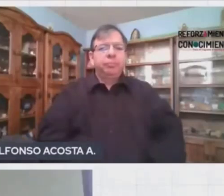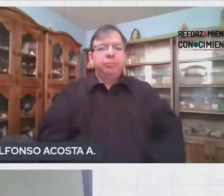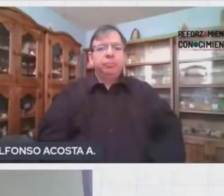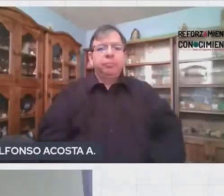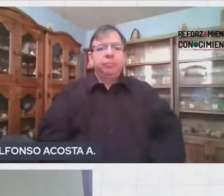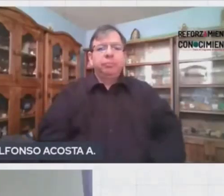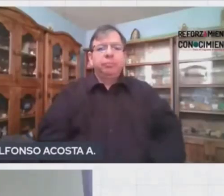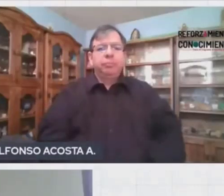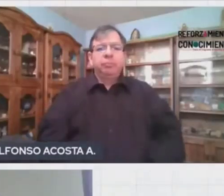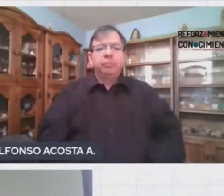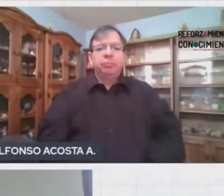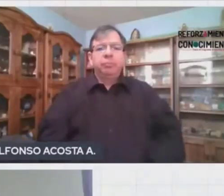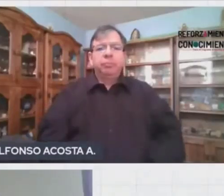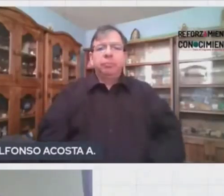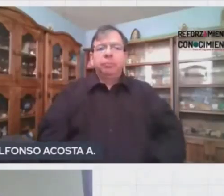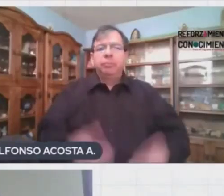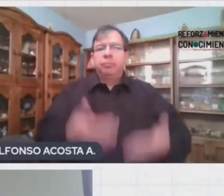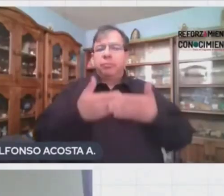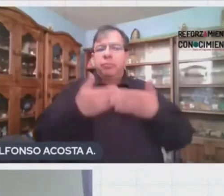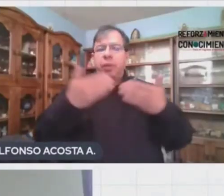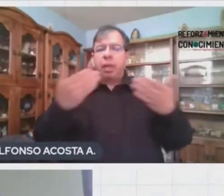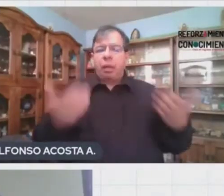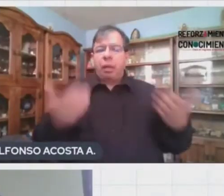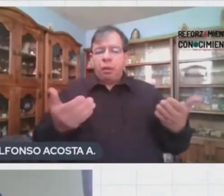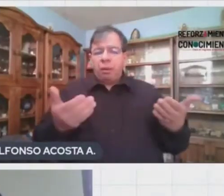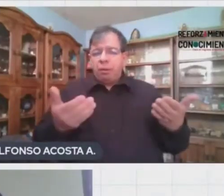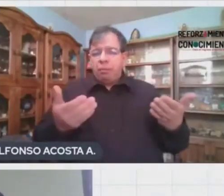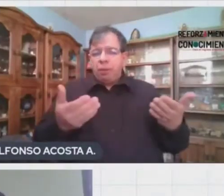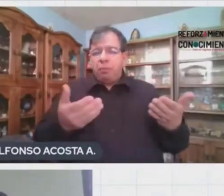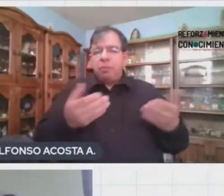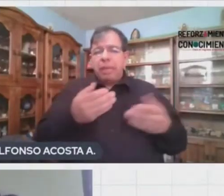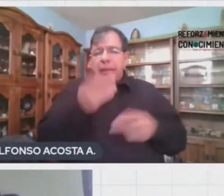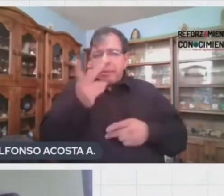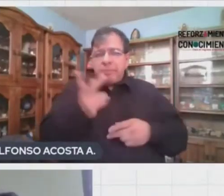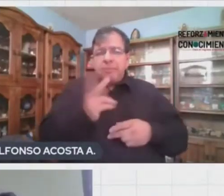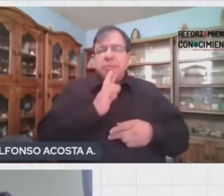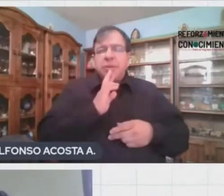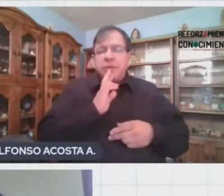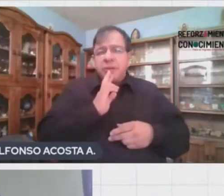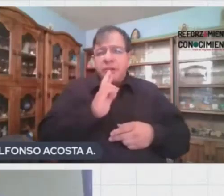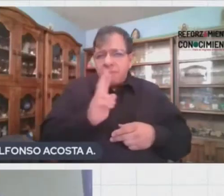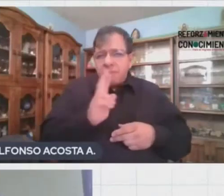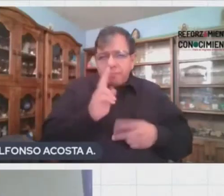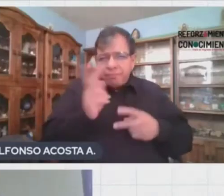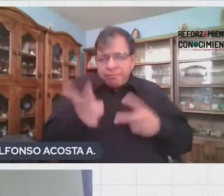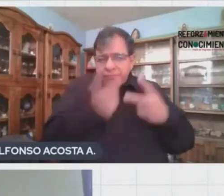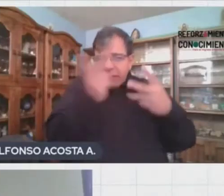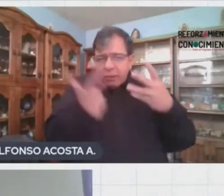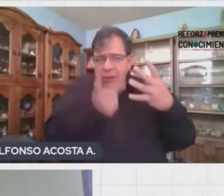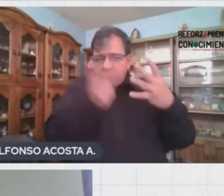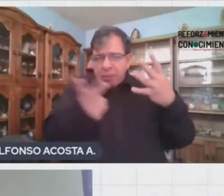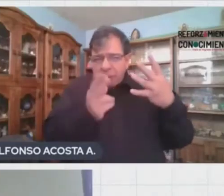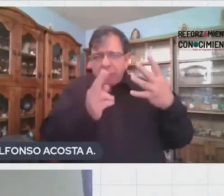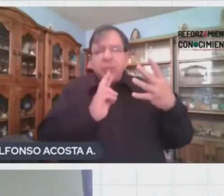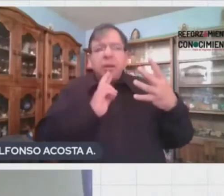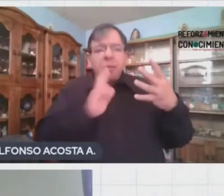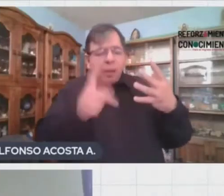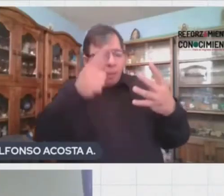Bueno, vamos a resolver los efectivos que les van a ayudar un poco más a adentrarnos y a comprender estos temas.